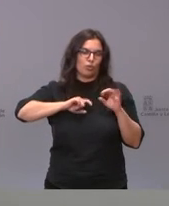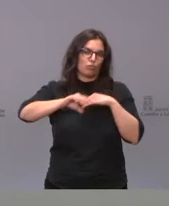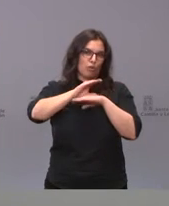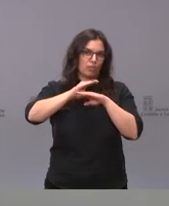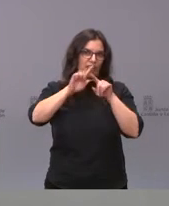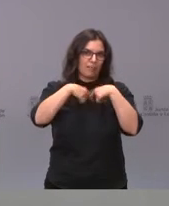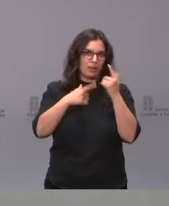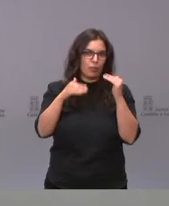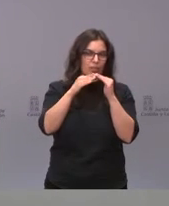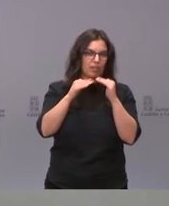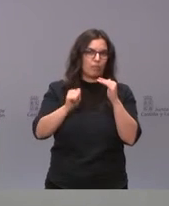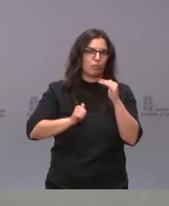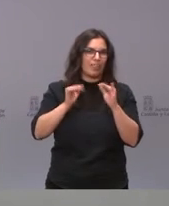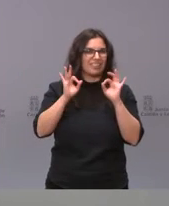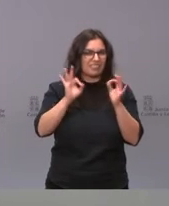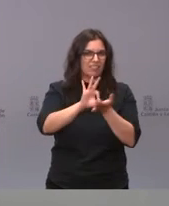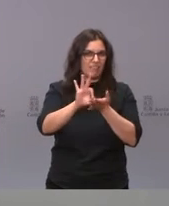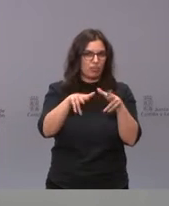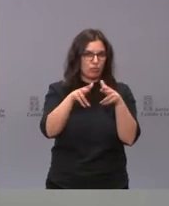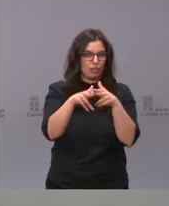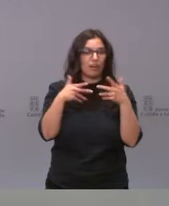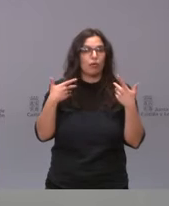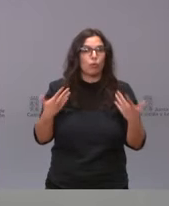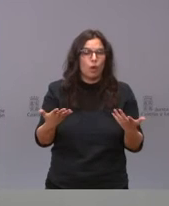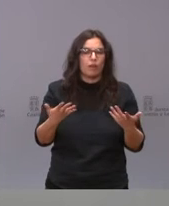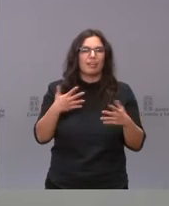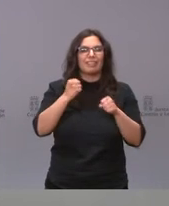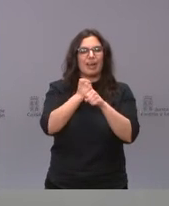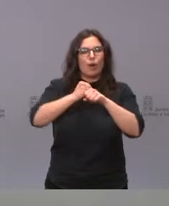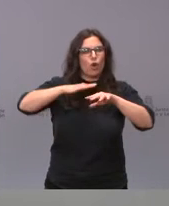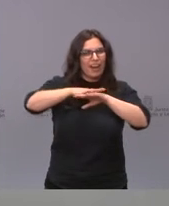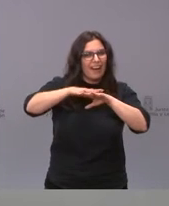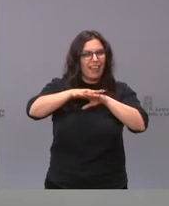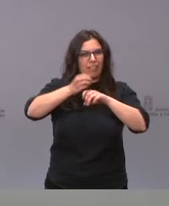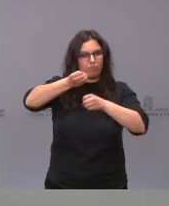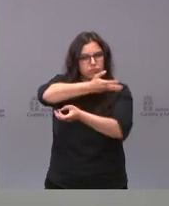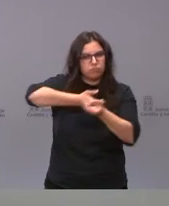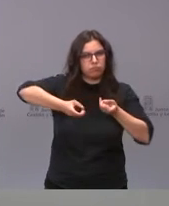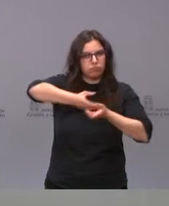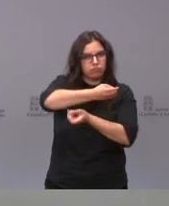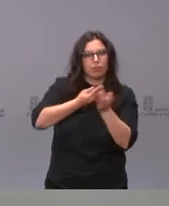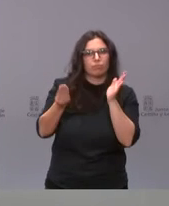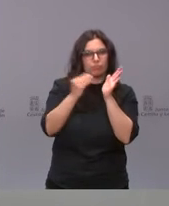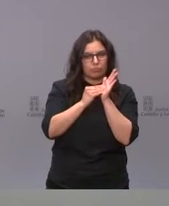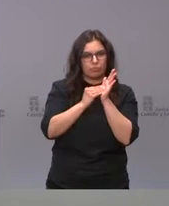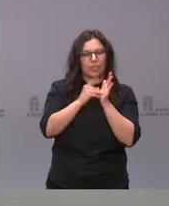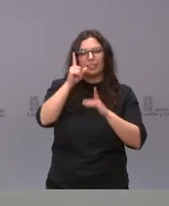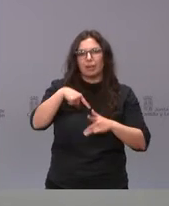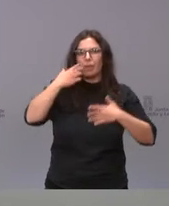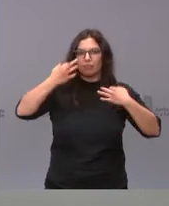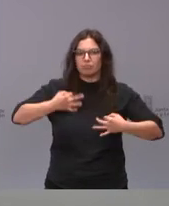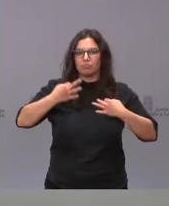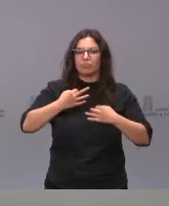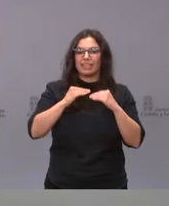en los servicios sociales, que es el trabajo en red. Garantiza la sostenibilidad del